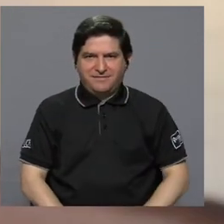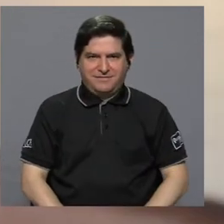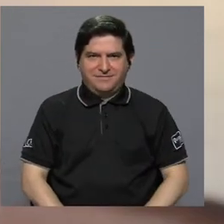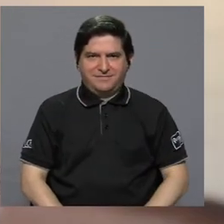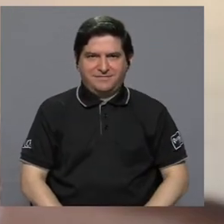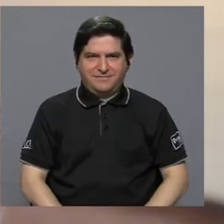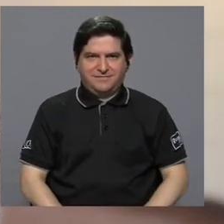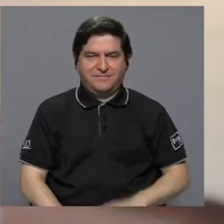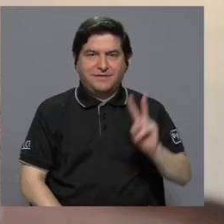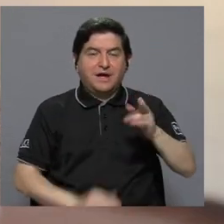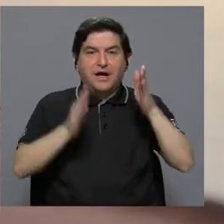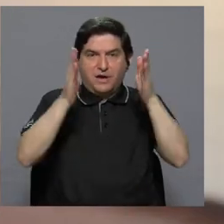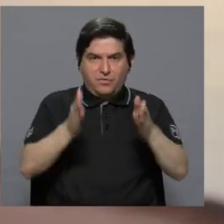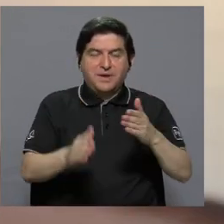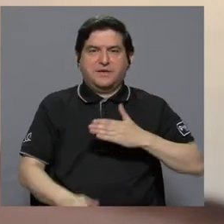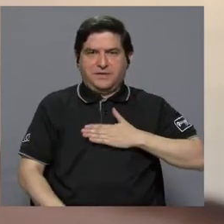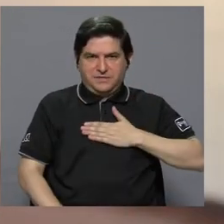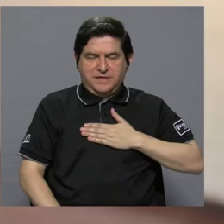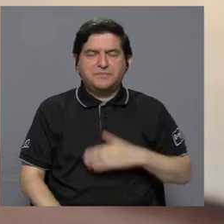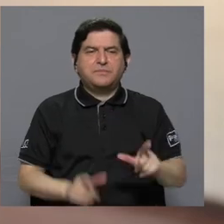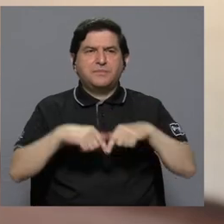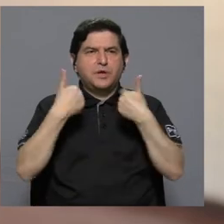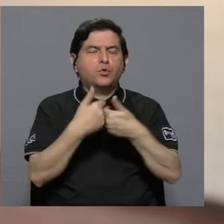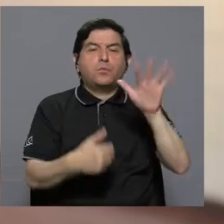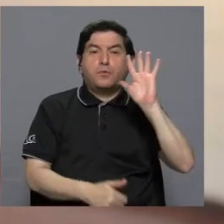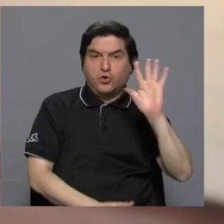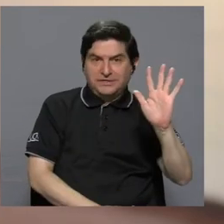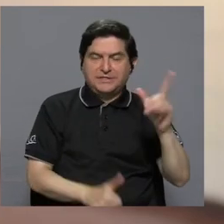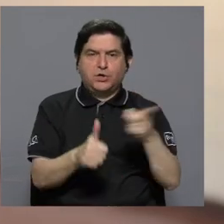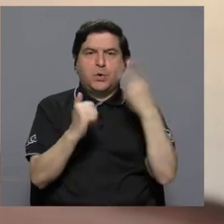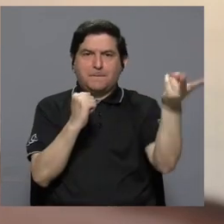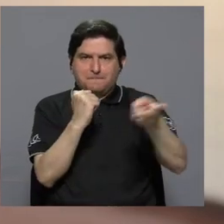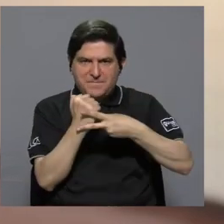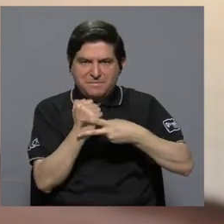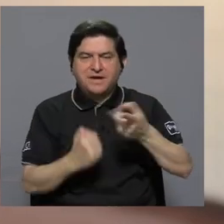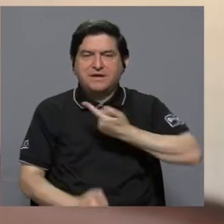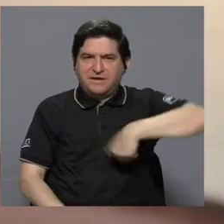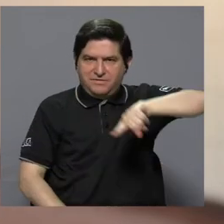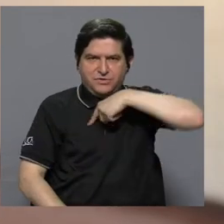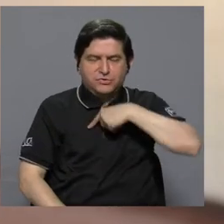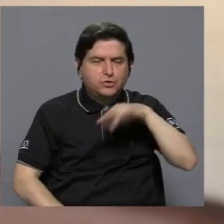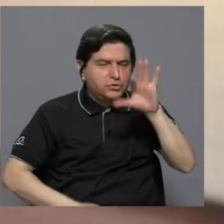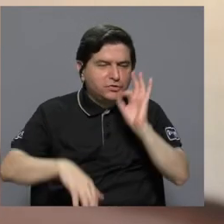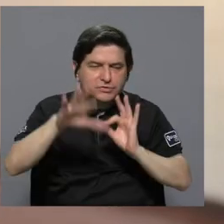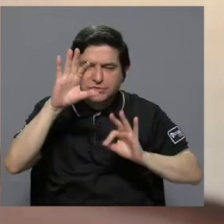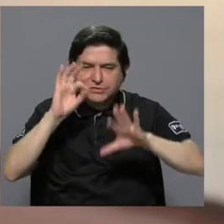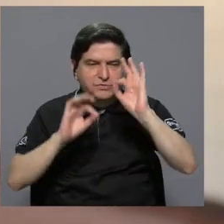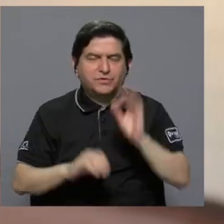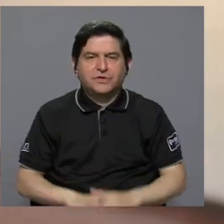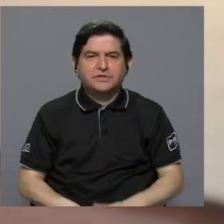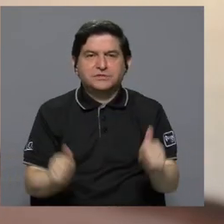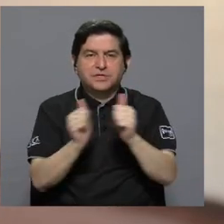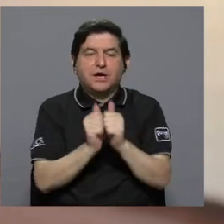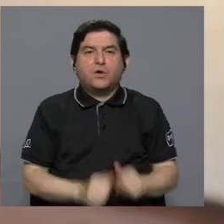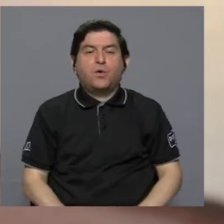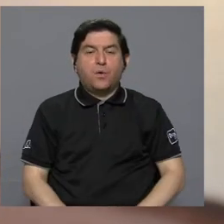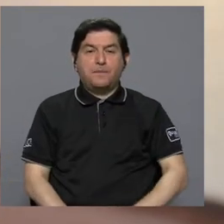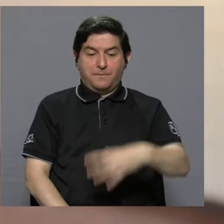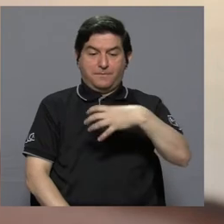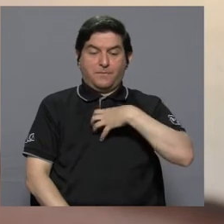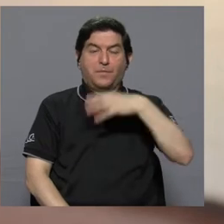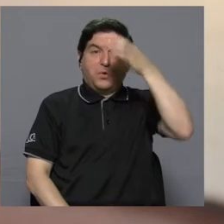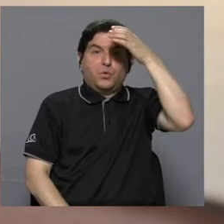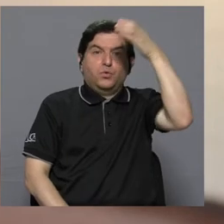compañeras y a mí fuimos un grupo de cinco que por primera vez pudimos hacer curaduría con patrimonio cultural